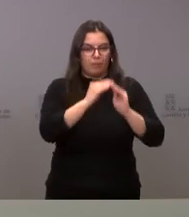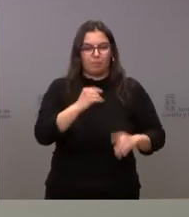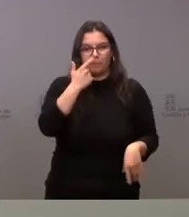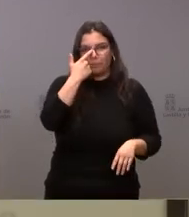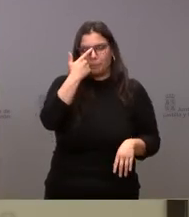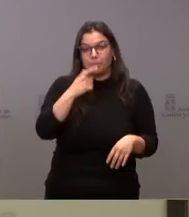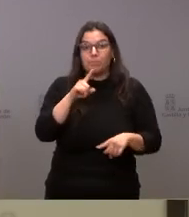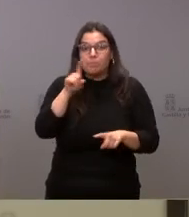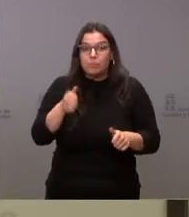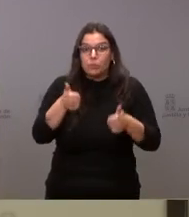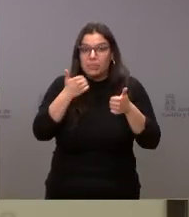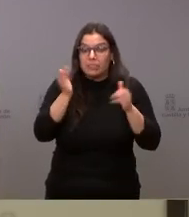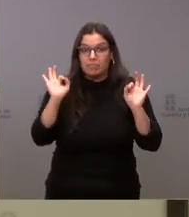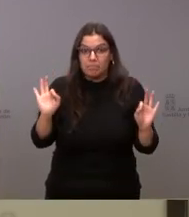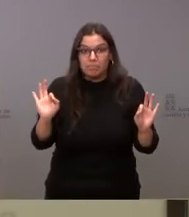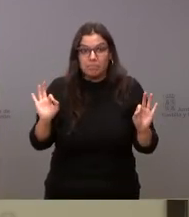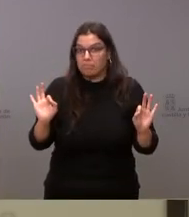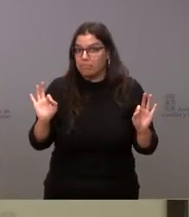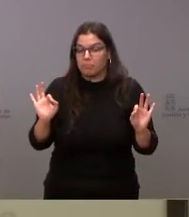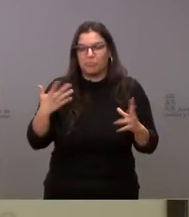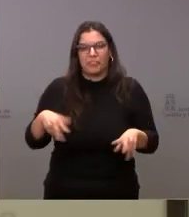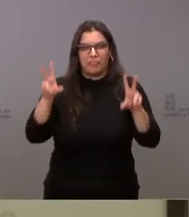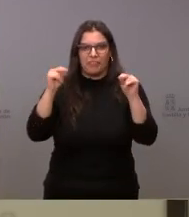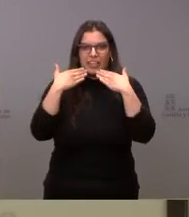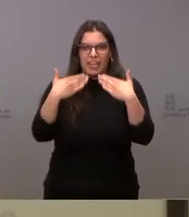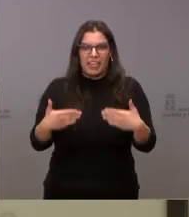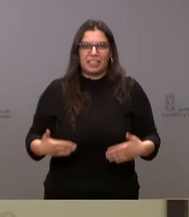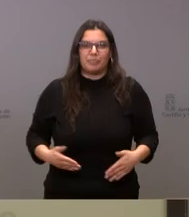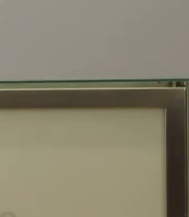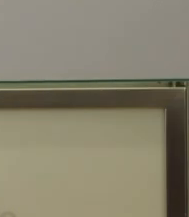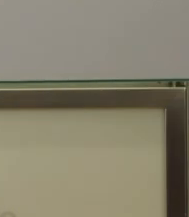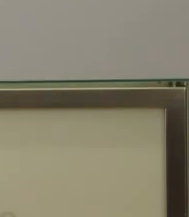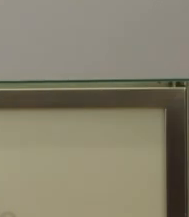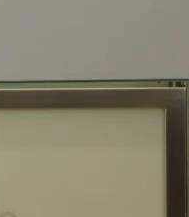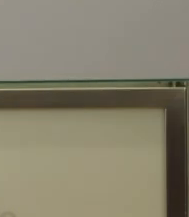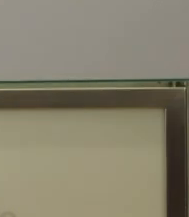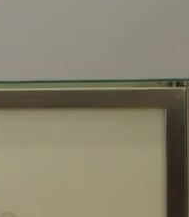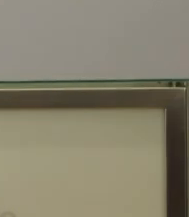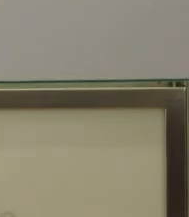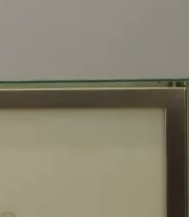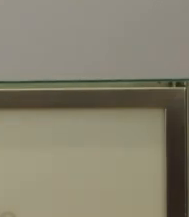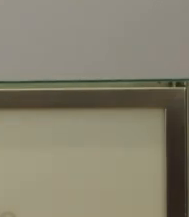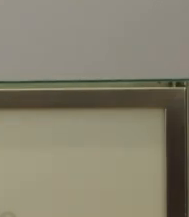¿Alguna pregunta más? Pues aquí terminamos gracias Muchas gracias Gracias